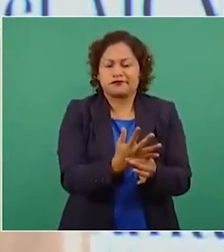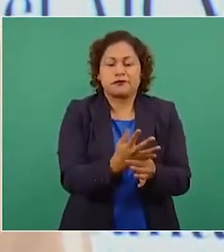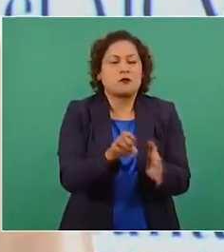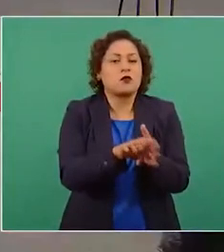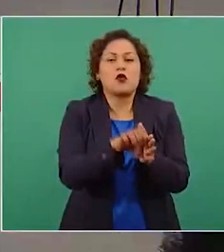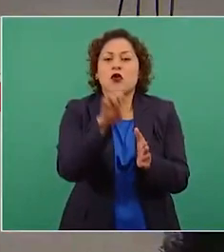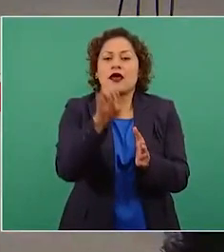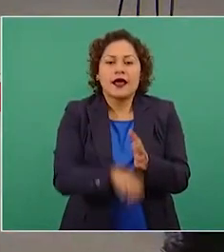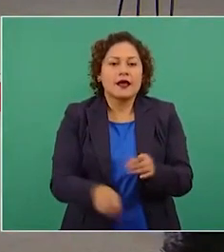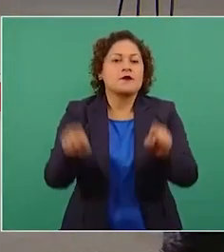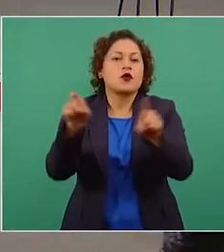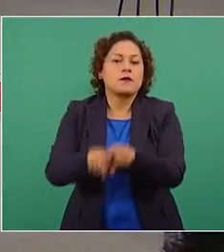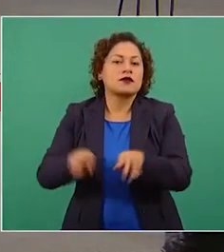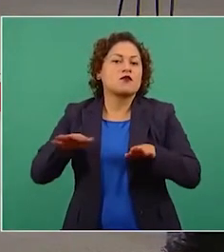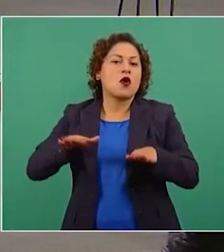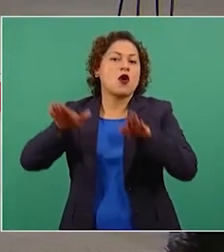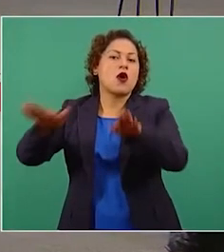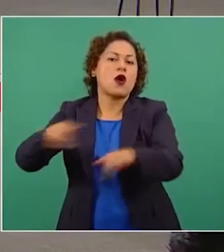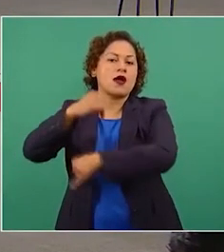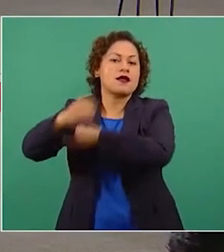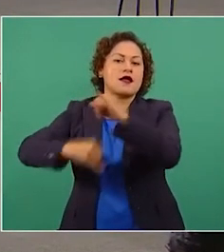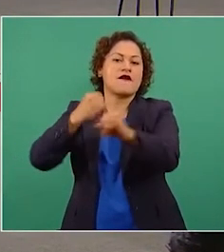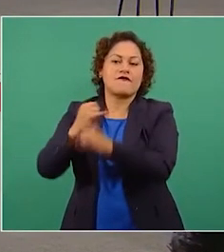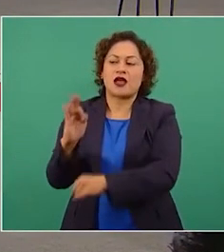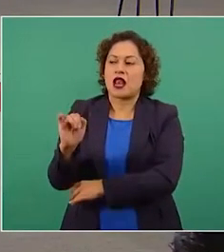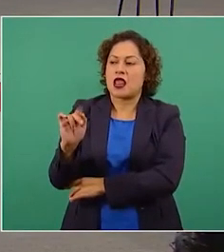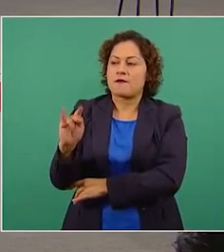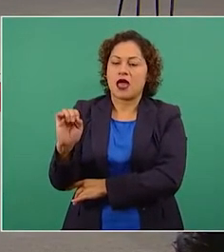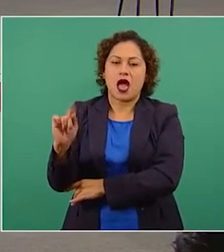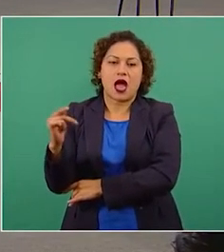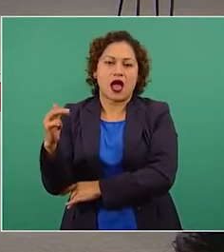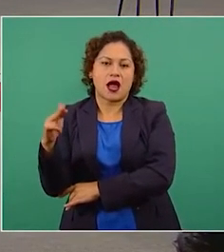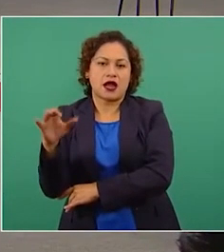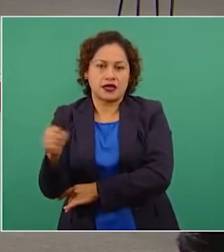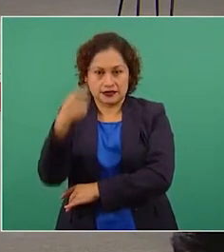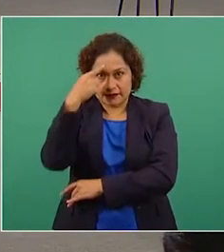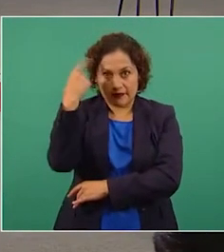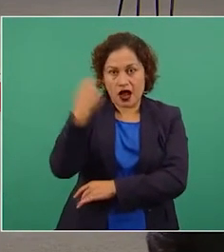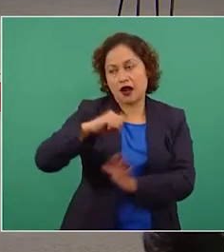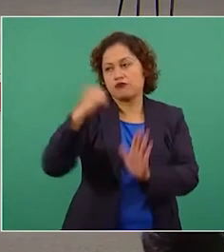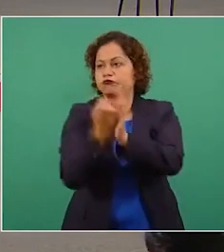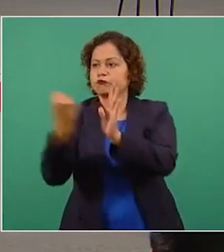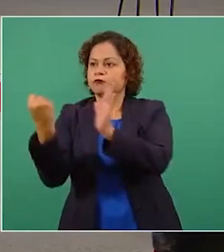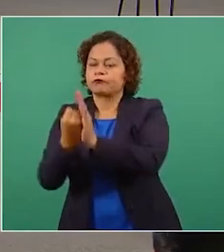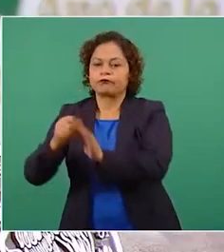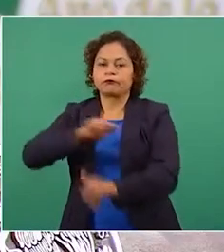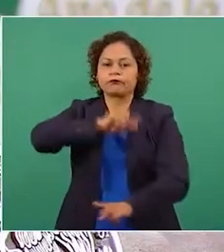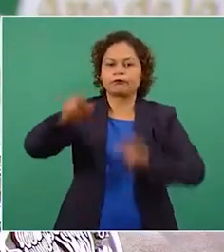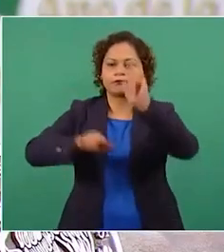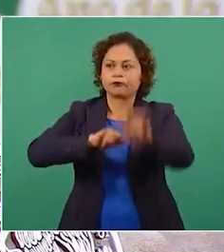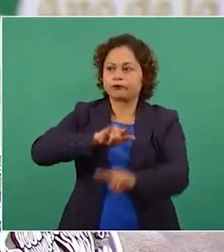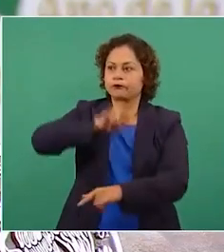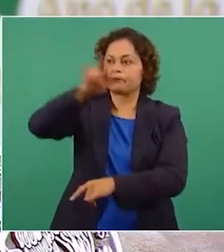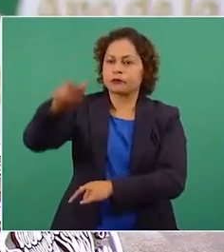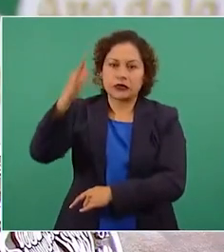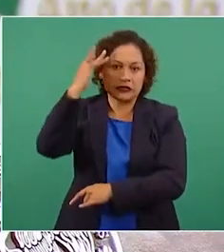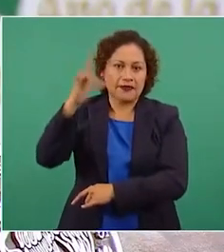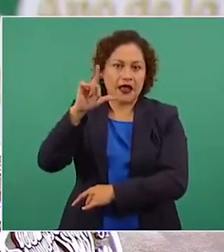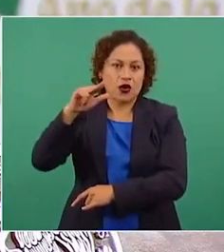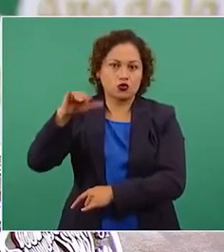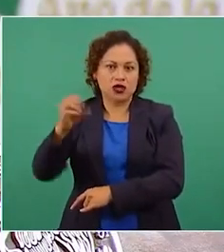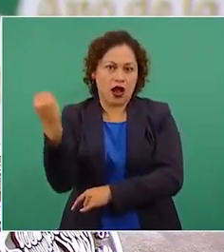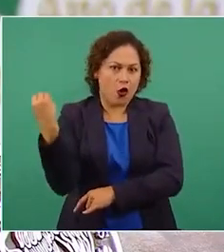con el aeropuerto Felipe Ángeles, de obligar a las aerolíneas a trasladarse a Santa Lucía. También